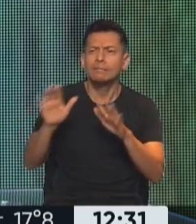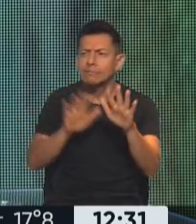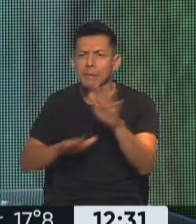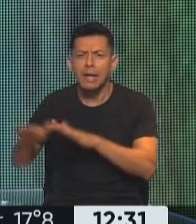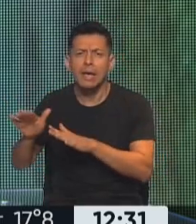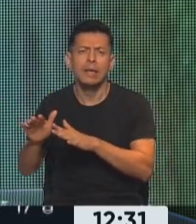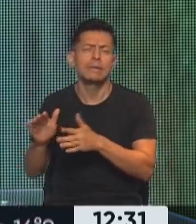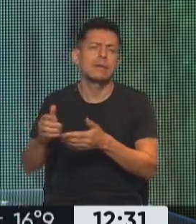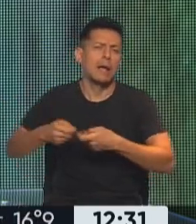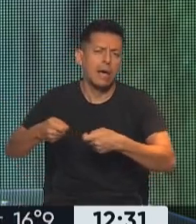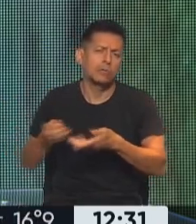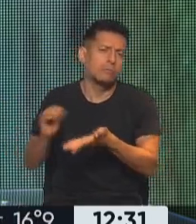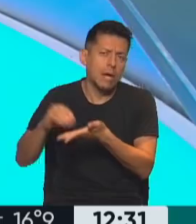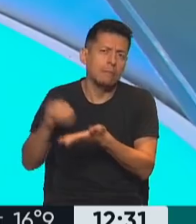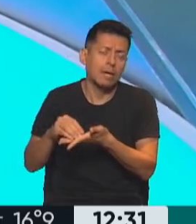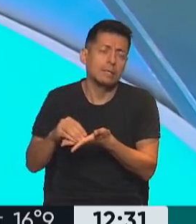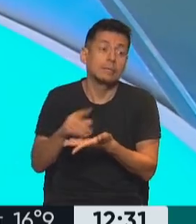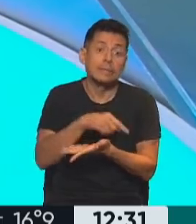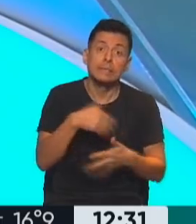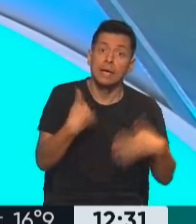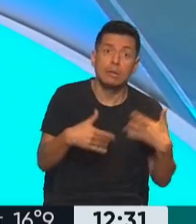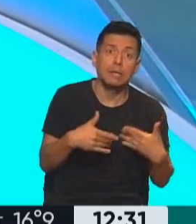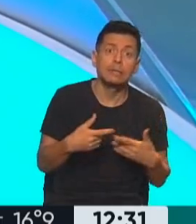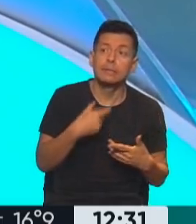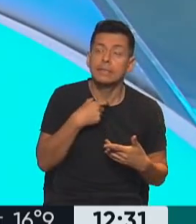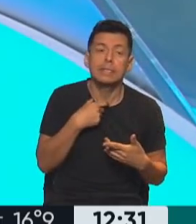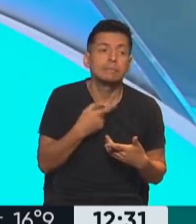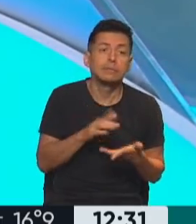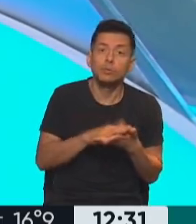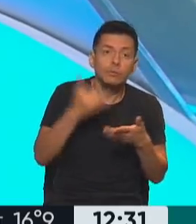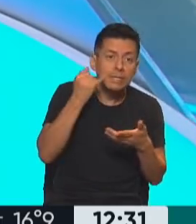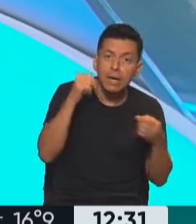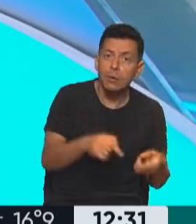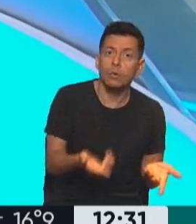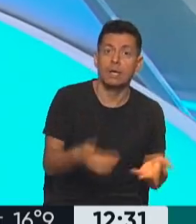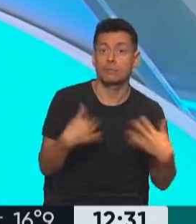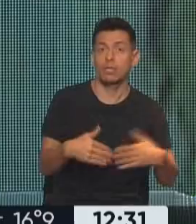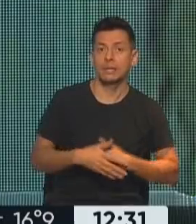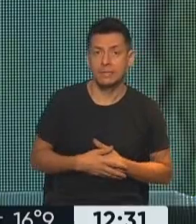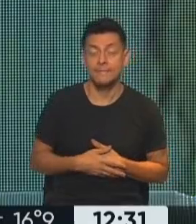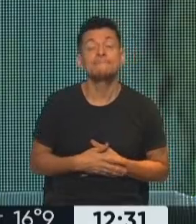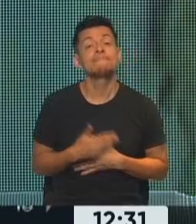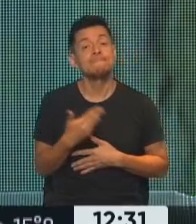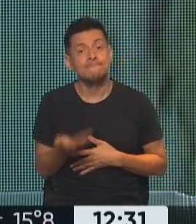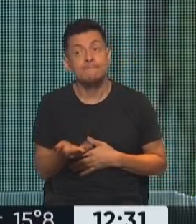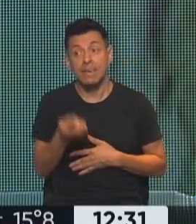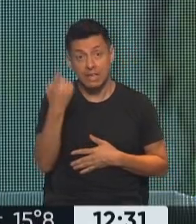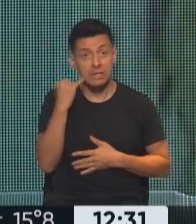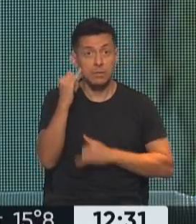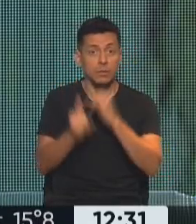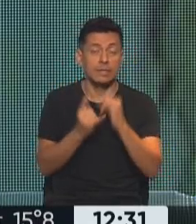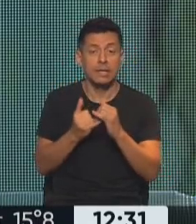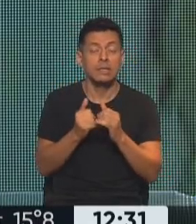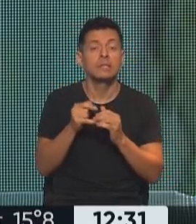el costo de la exportación, por lo cual eran realmente los que estaban más surgidos de una solución. Y además, lo que ayer contamos, que